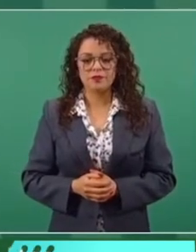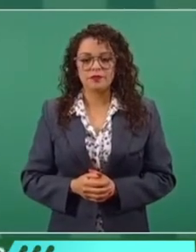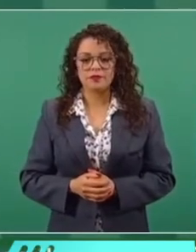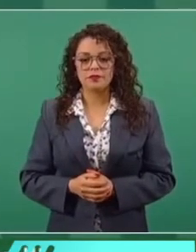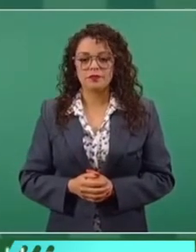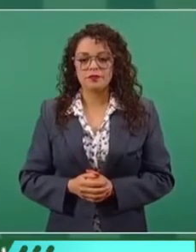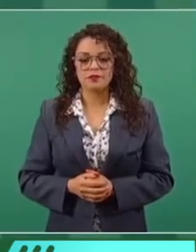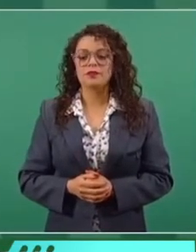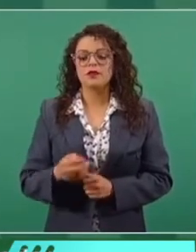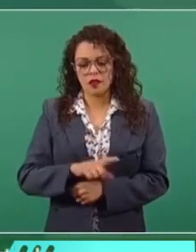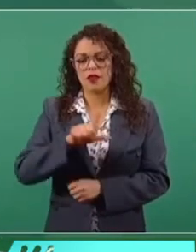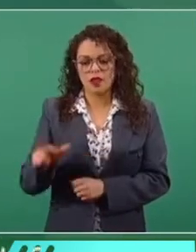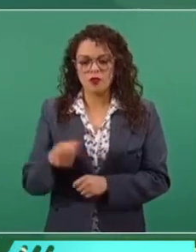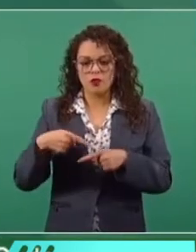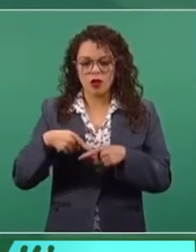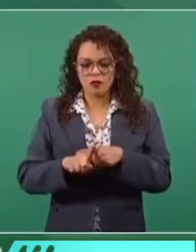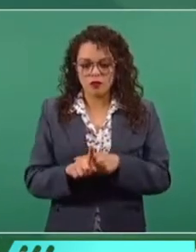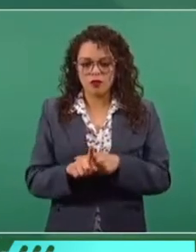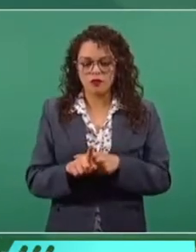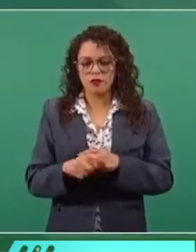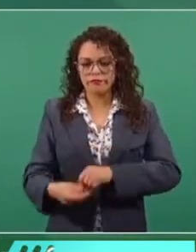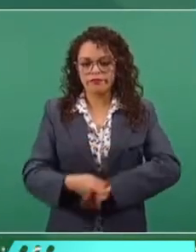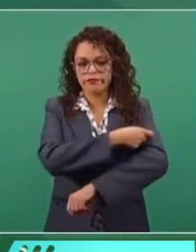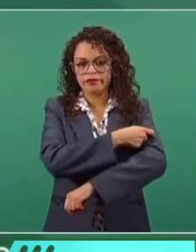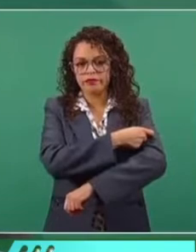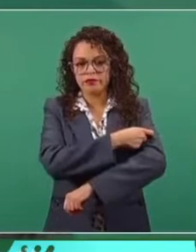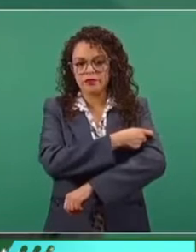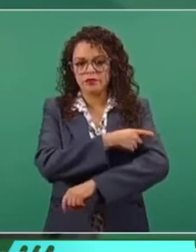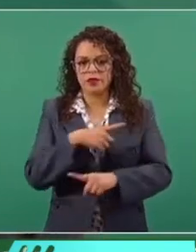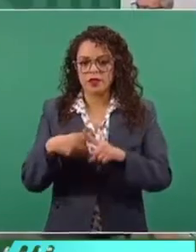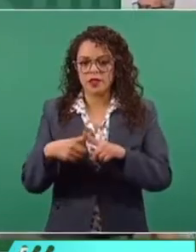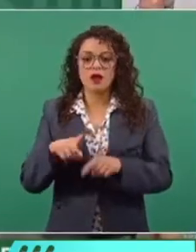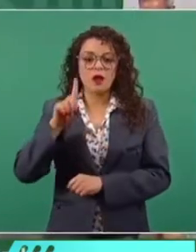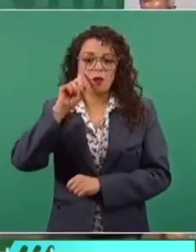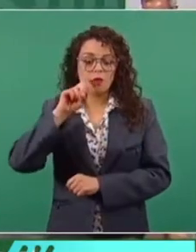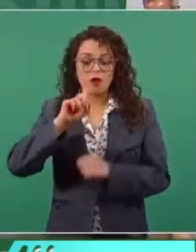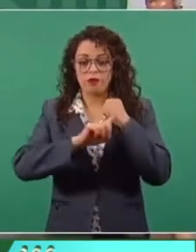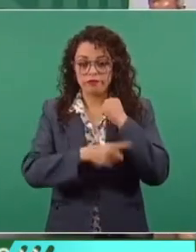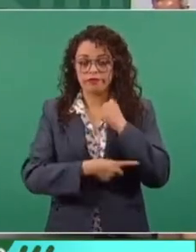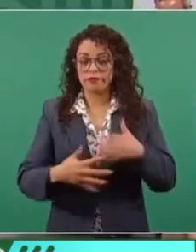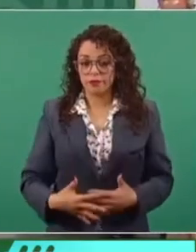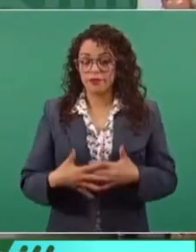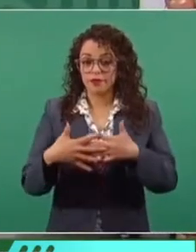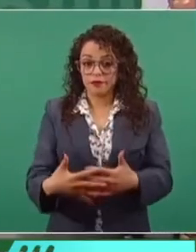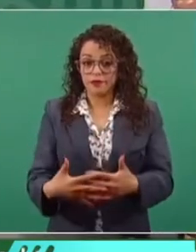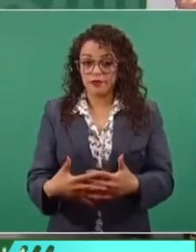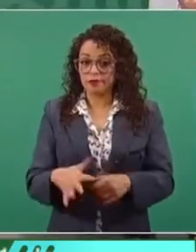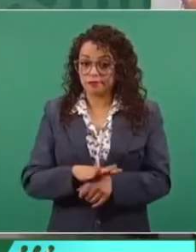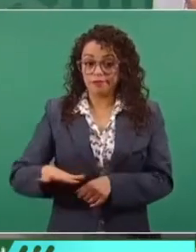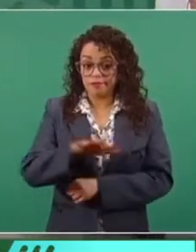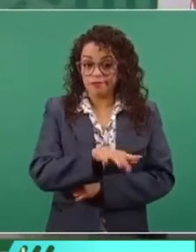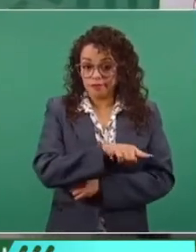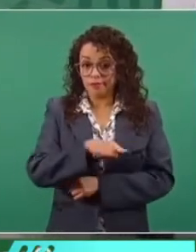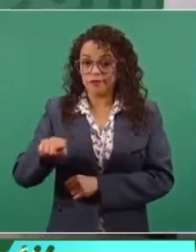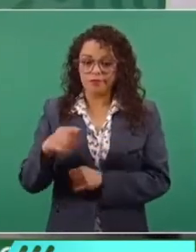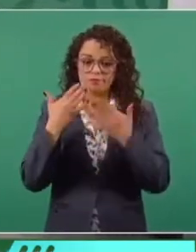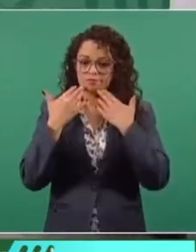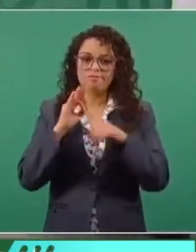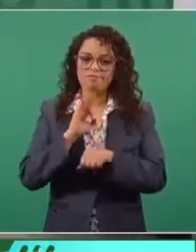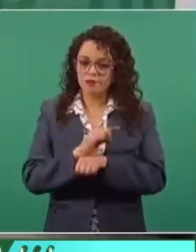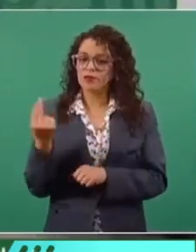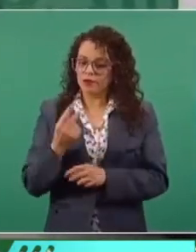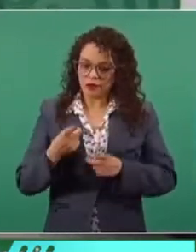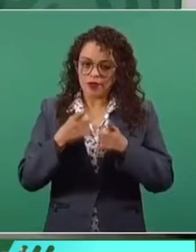a comenzar con mujeres embarazadas, que es una población vulnerable